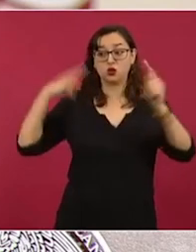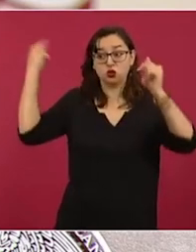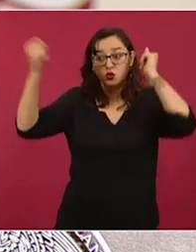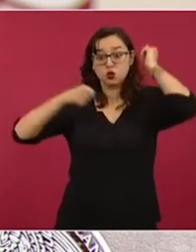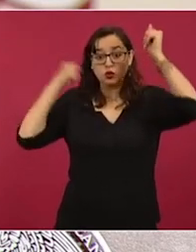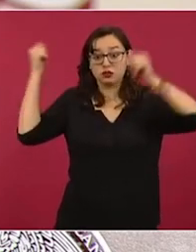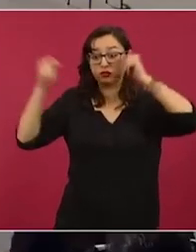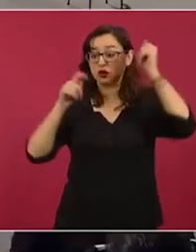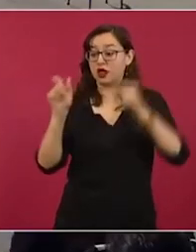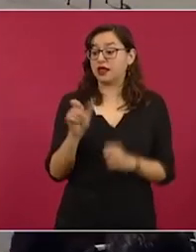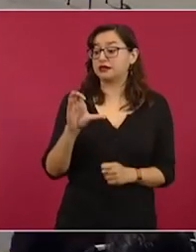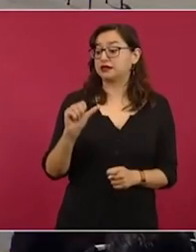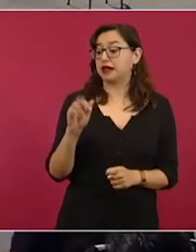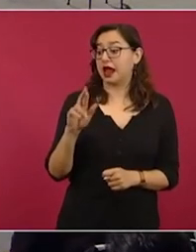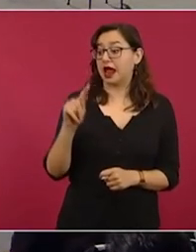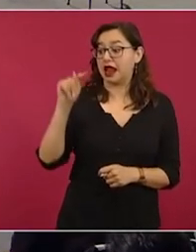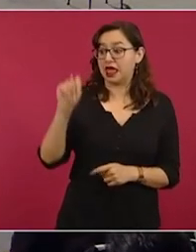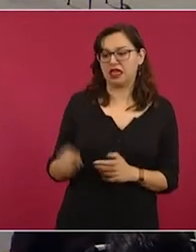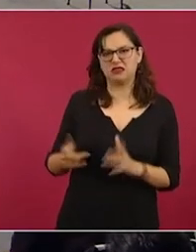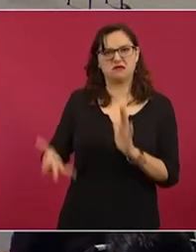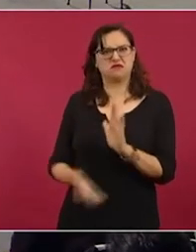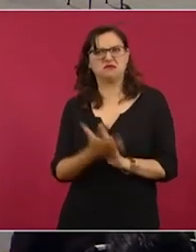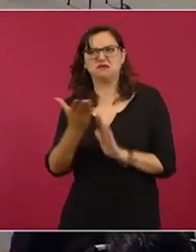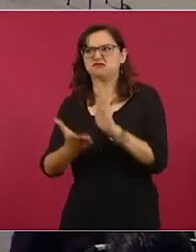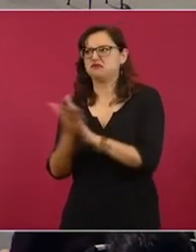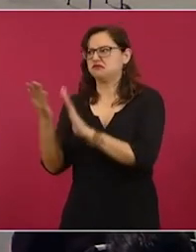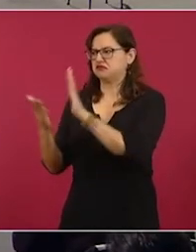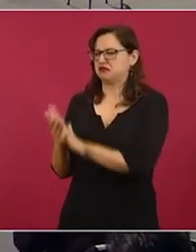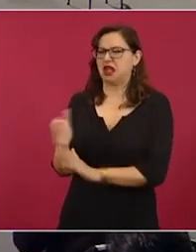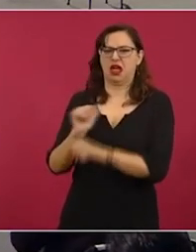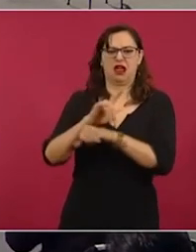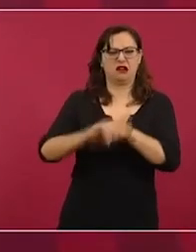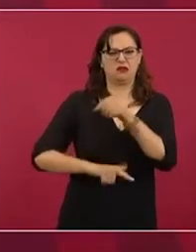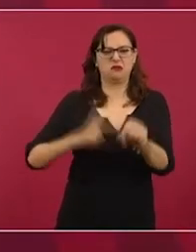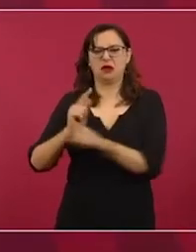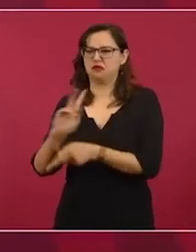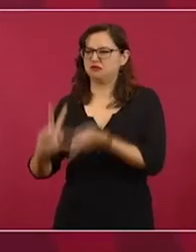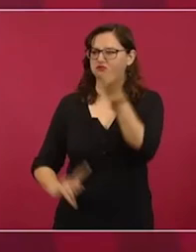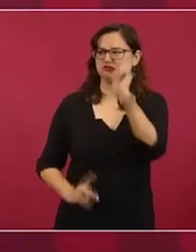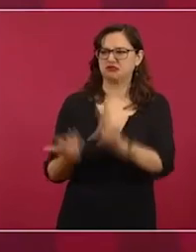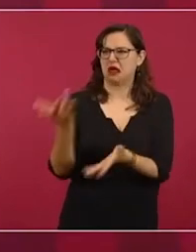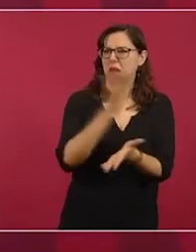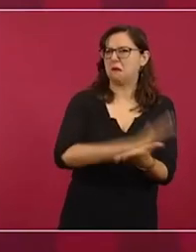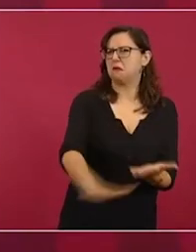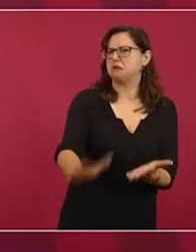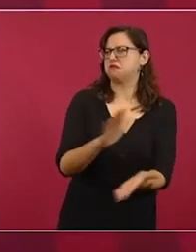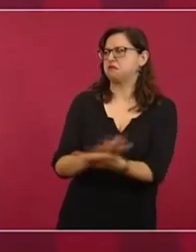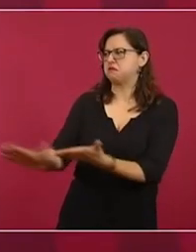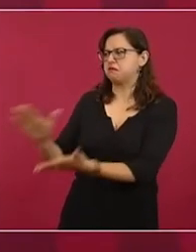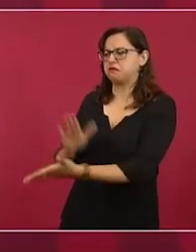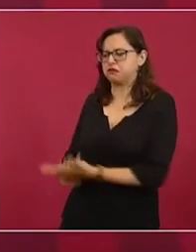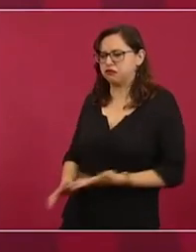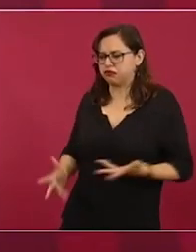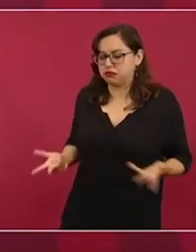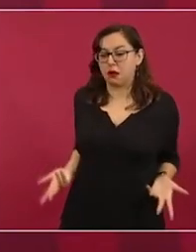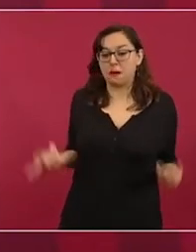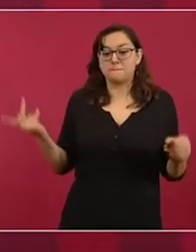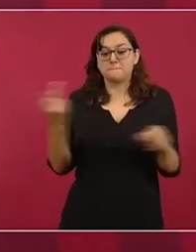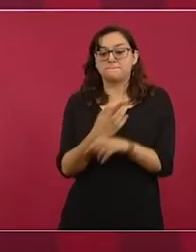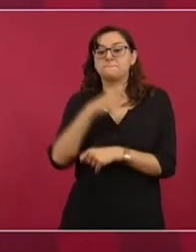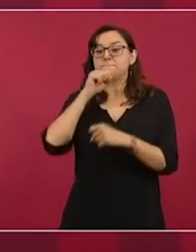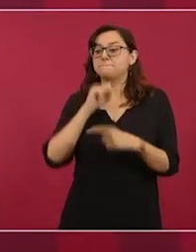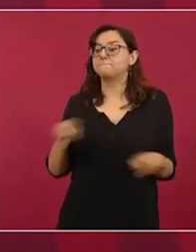destruyen manglares, acaban con la flora y la fauna, la deforestación de la selva y el tráfico de maderas